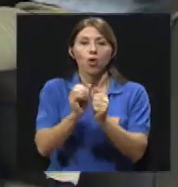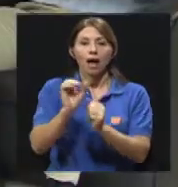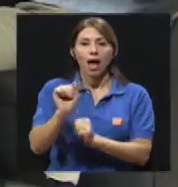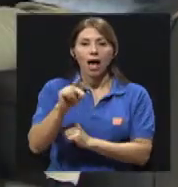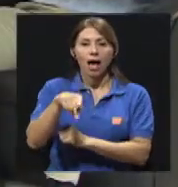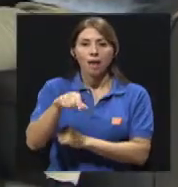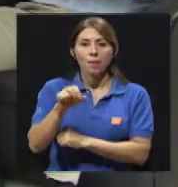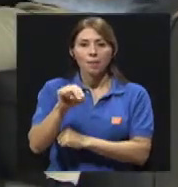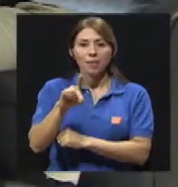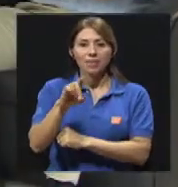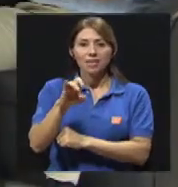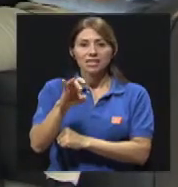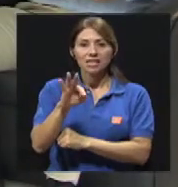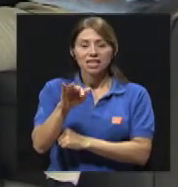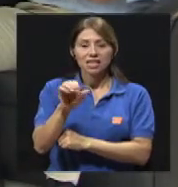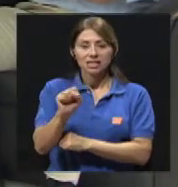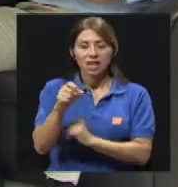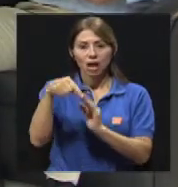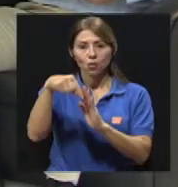Sí.